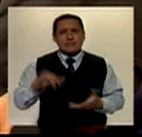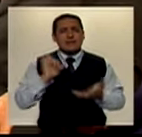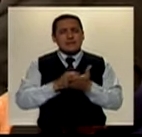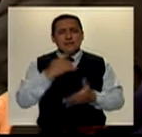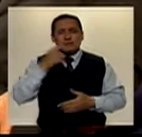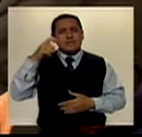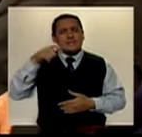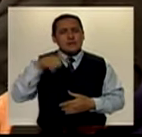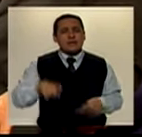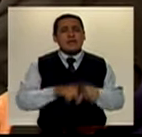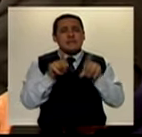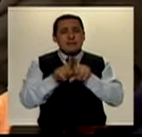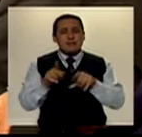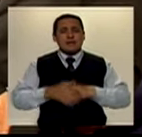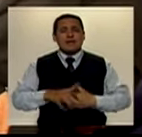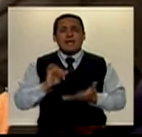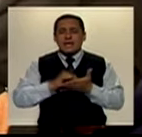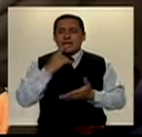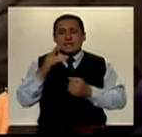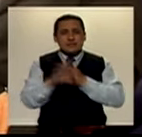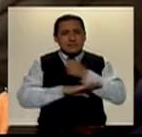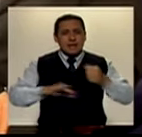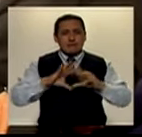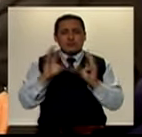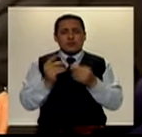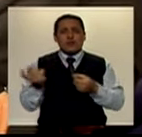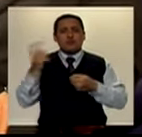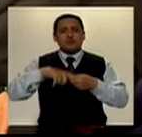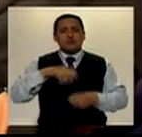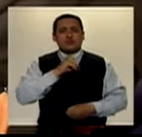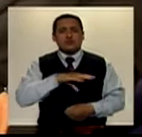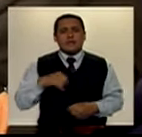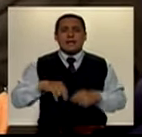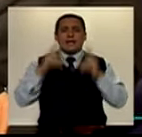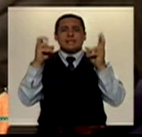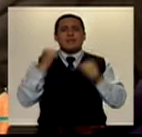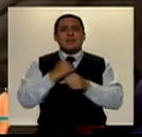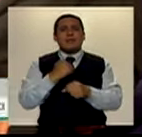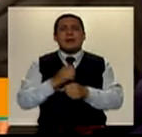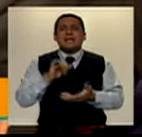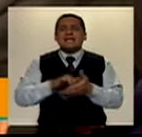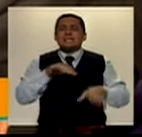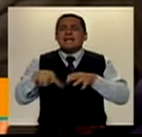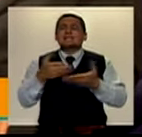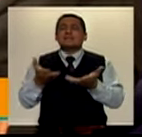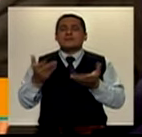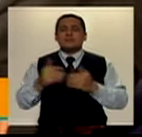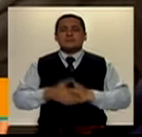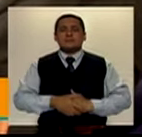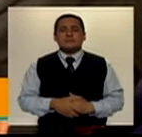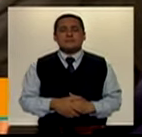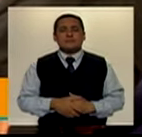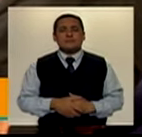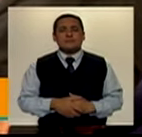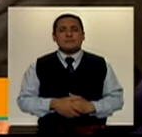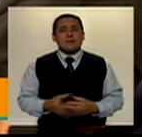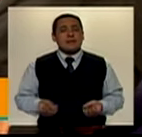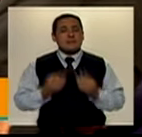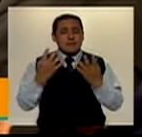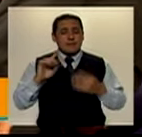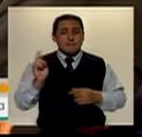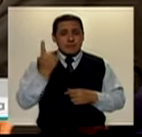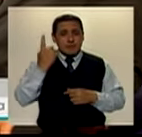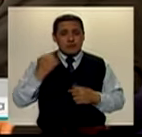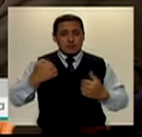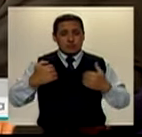demandado y que naturalmente es base de la inclusión social. El tema laboral. ¿Qué es lo que están haciendo en este ámbito? Bueno, en primer